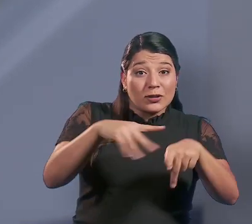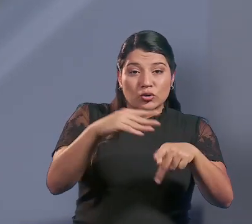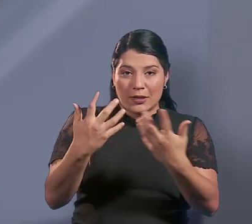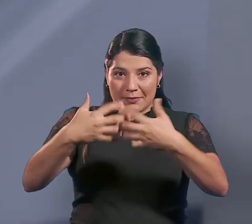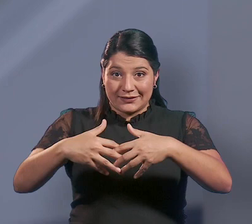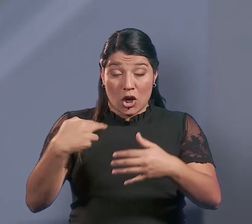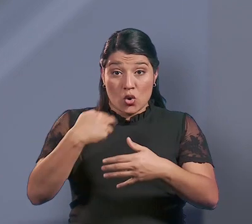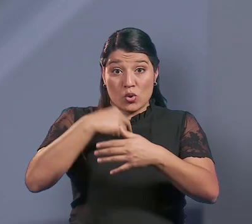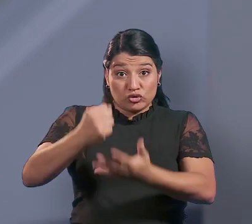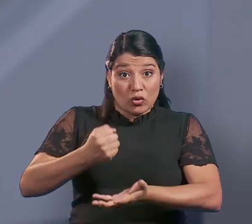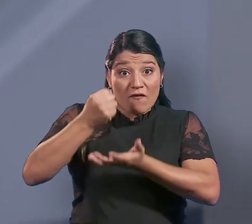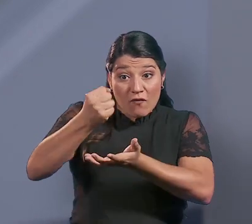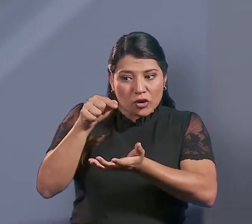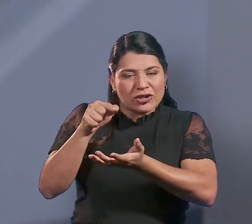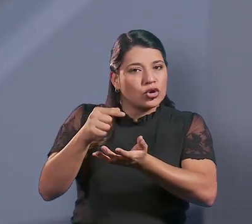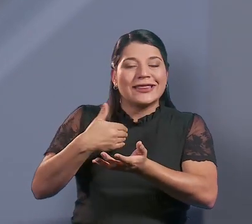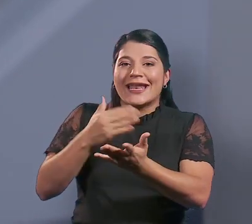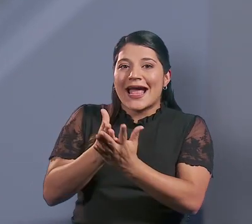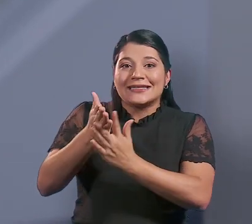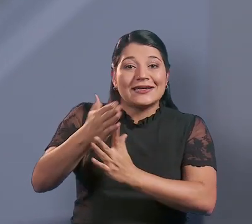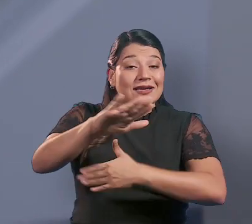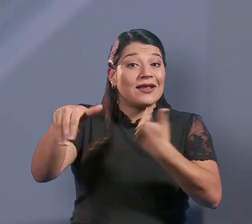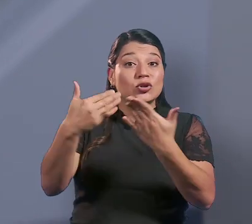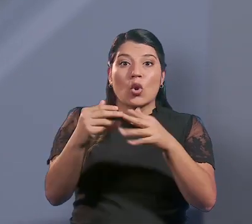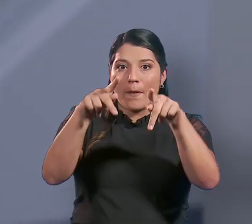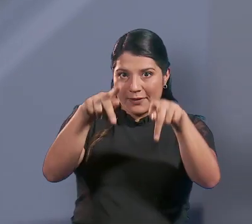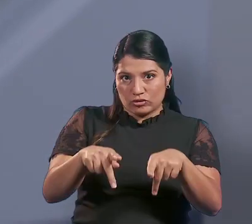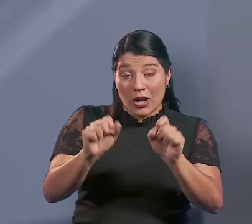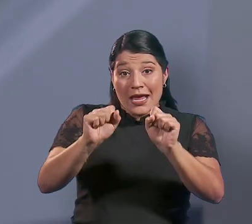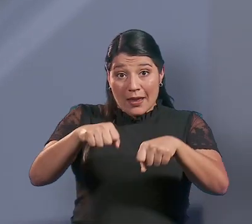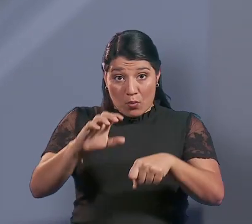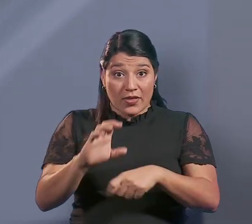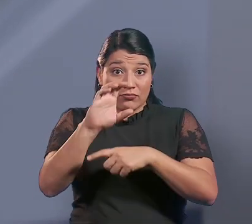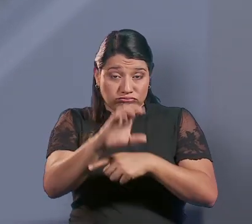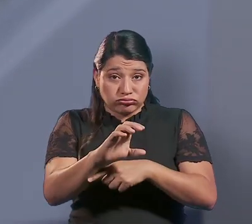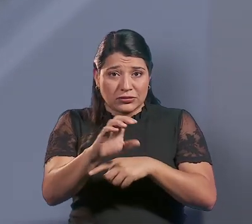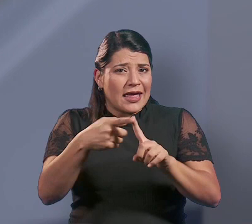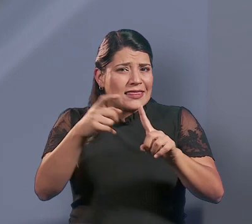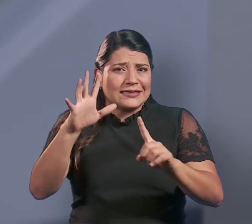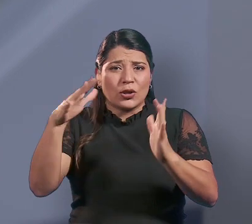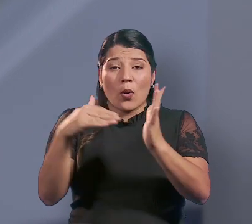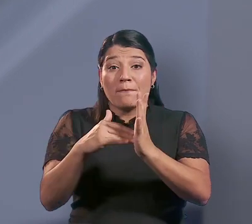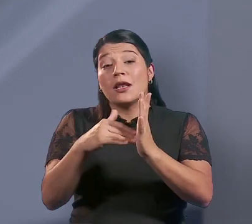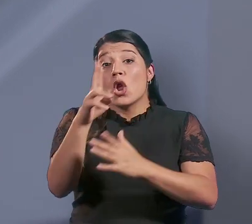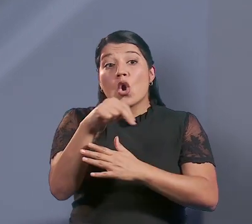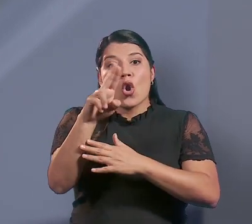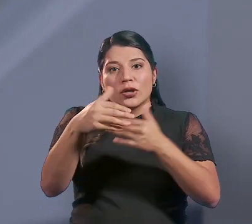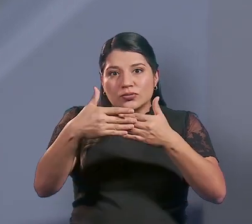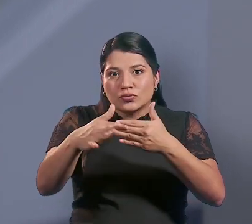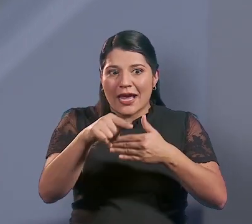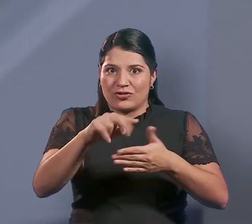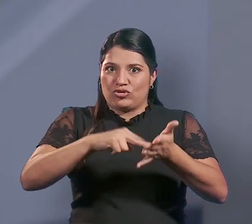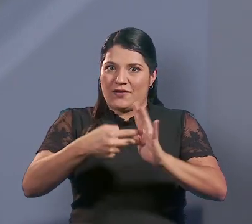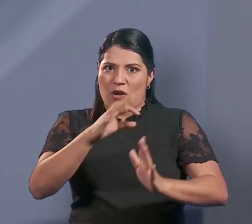son accesibles para todas las personas inversionistas, pues pueden hacerlo a partir de los 5.000 colones en adelante. Un gran